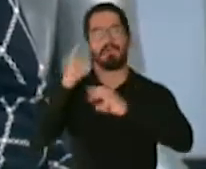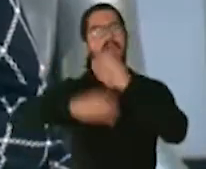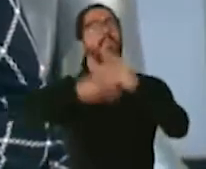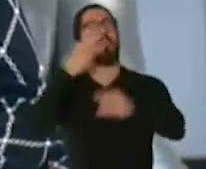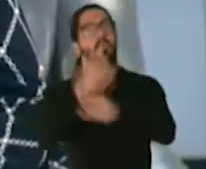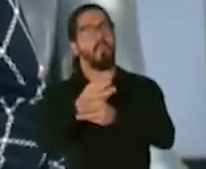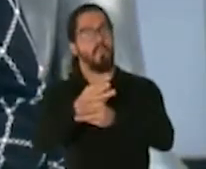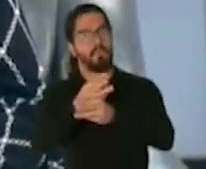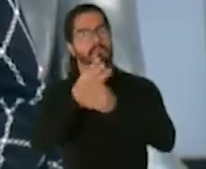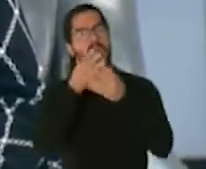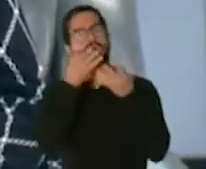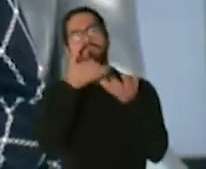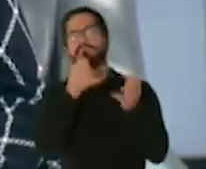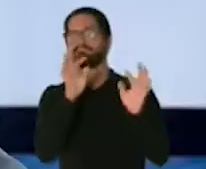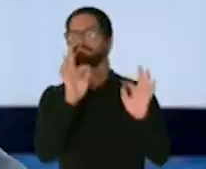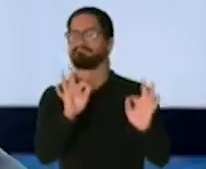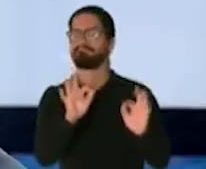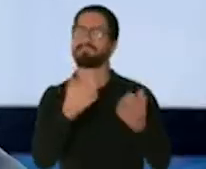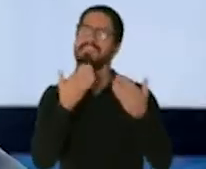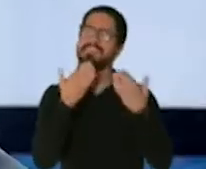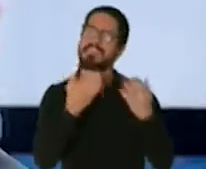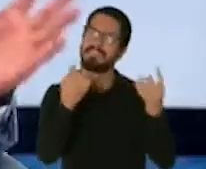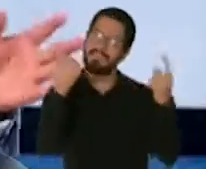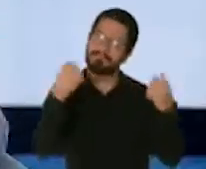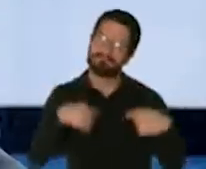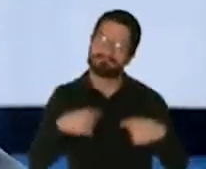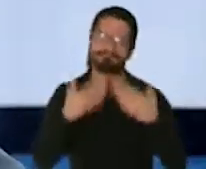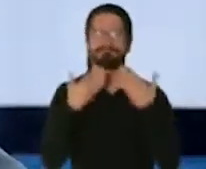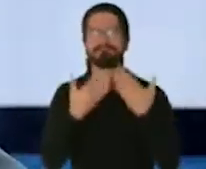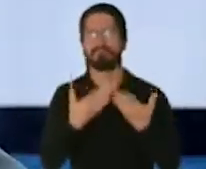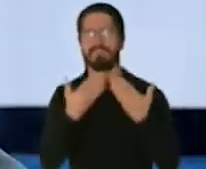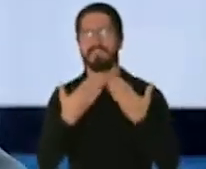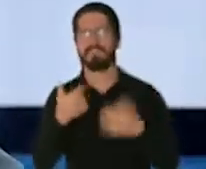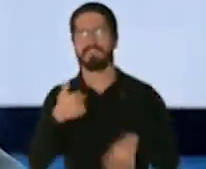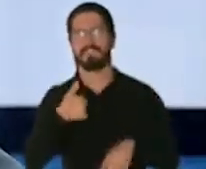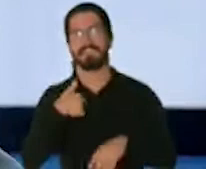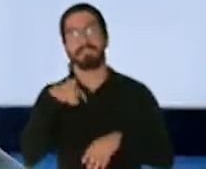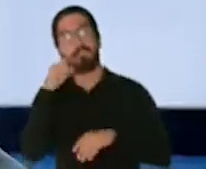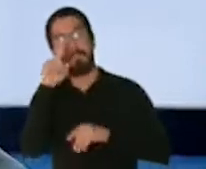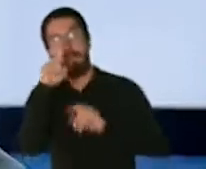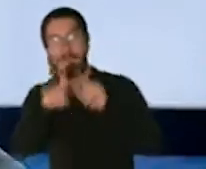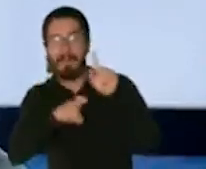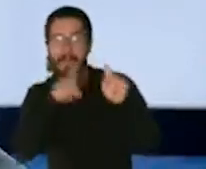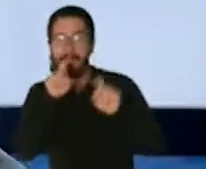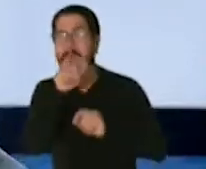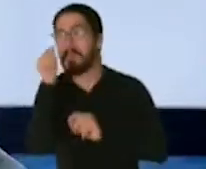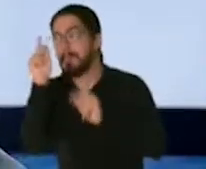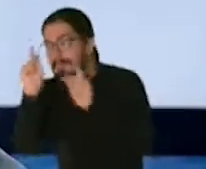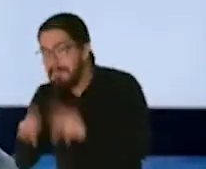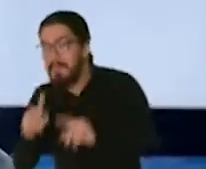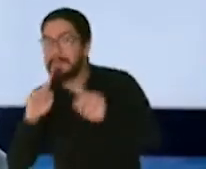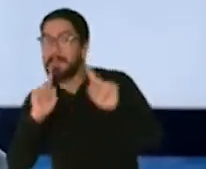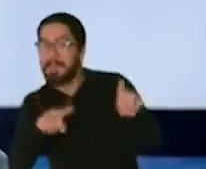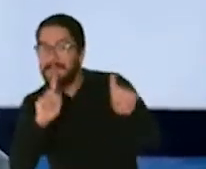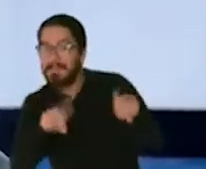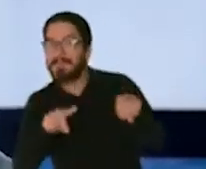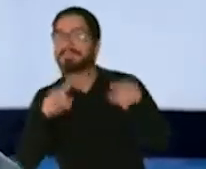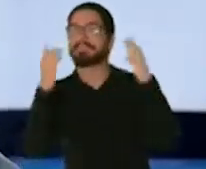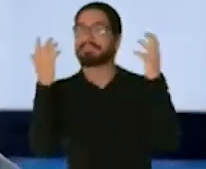entero. Muchas gracias por estar aquí. Gracias a ti, yo hago las preguntas, y otros las contestan, y los mencioné, el general,